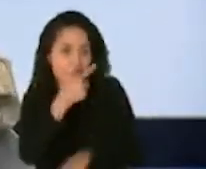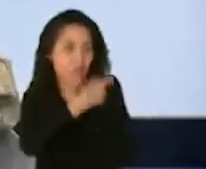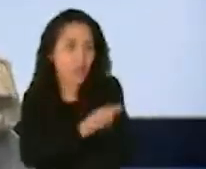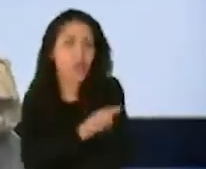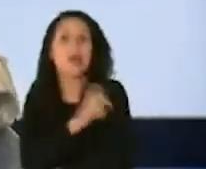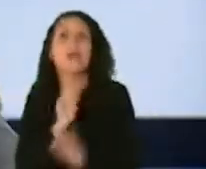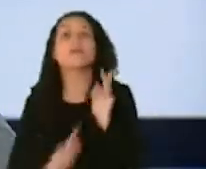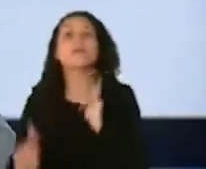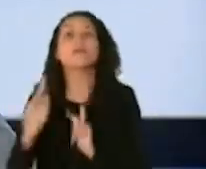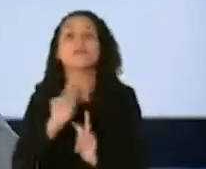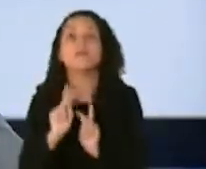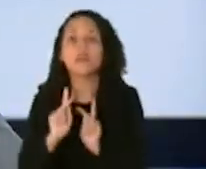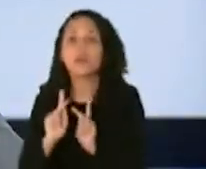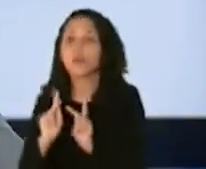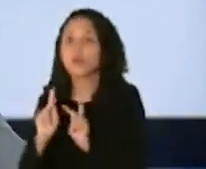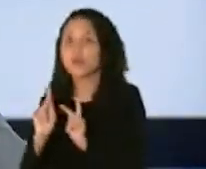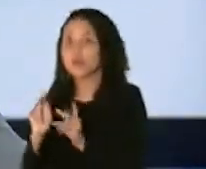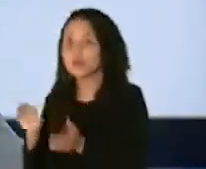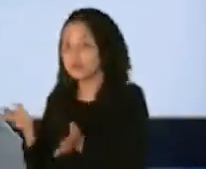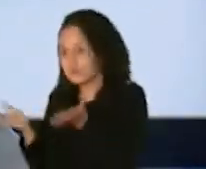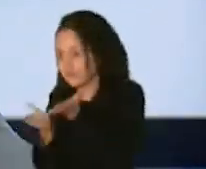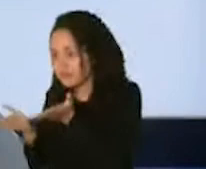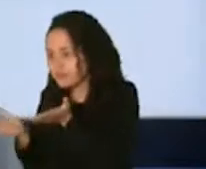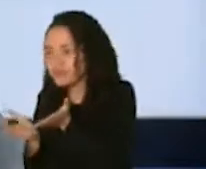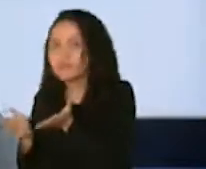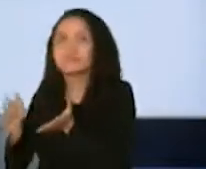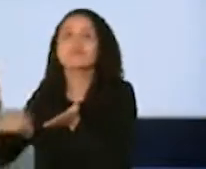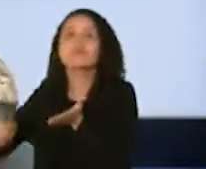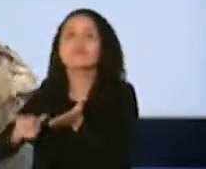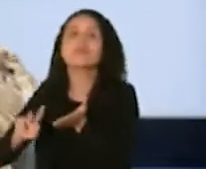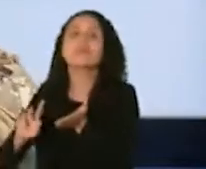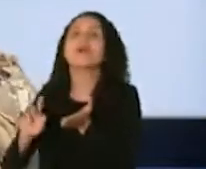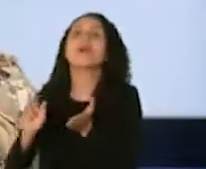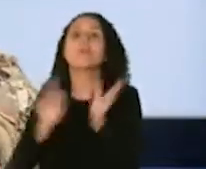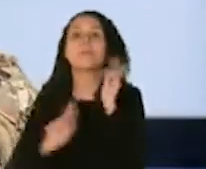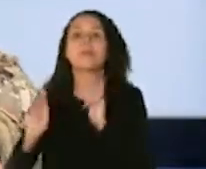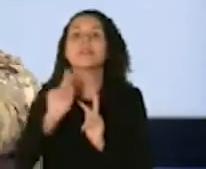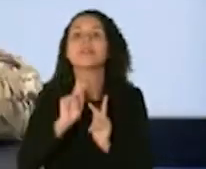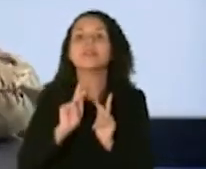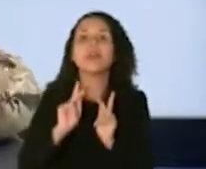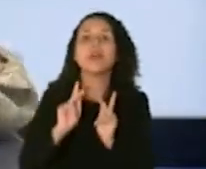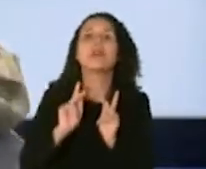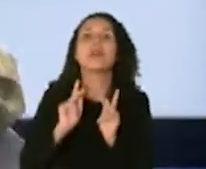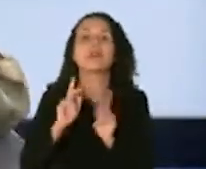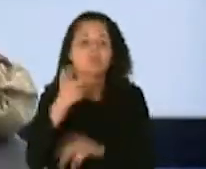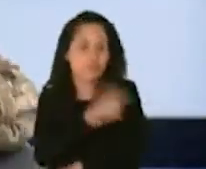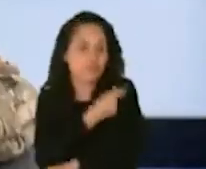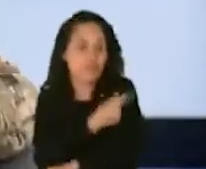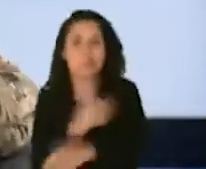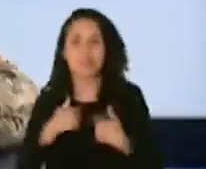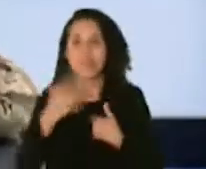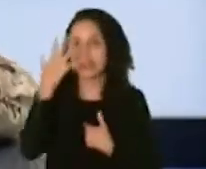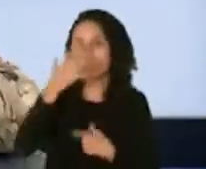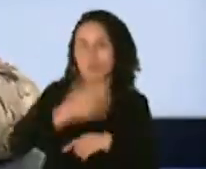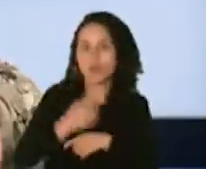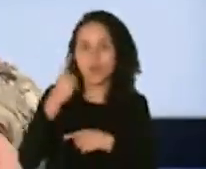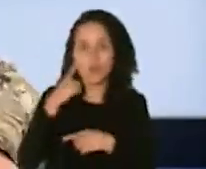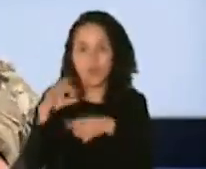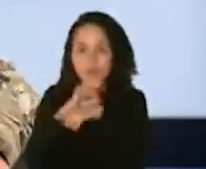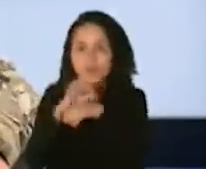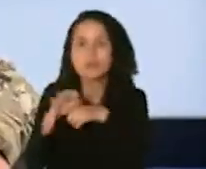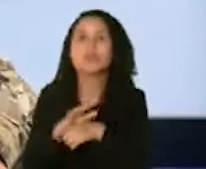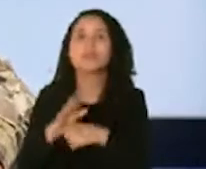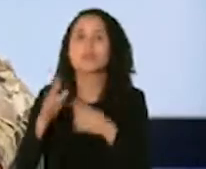que las personas que van a vacunar tengan ese periodo de cinco días para poder utilizarla, ser efectivo en llevar el mensaje, el